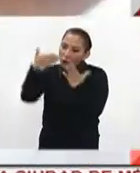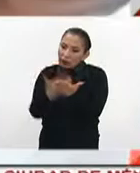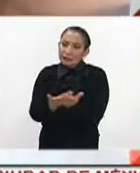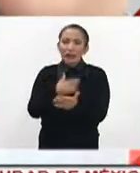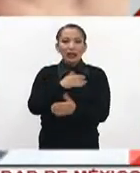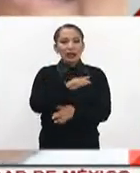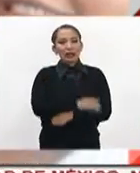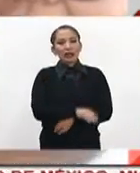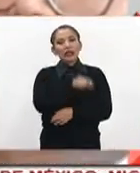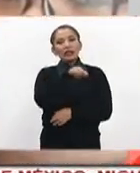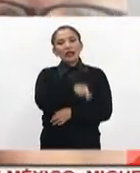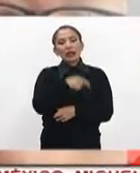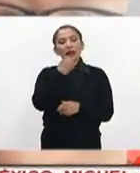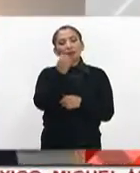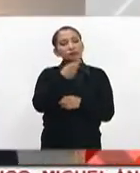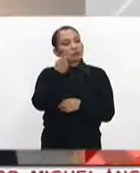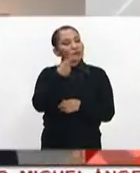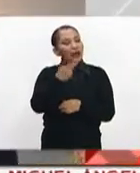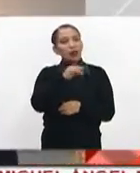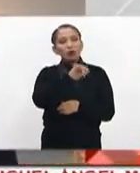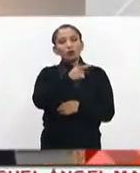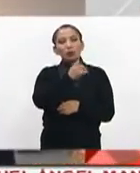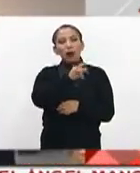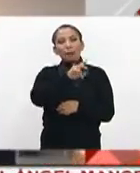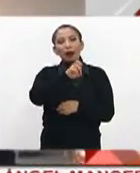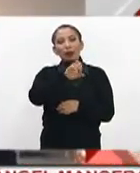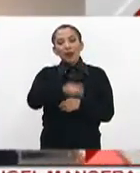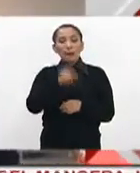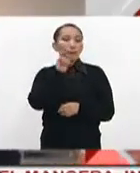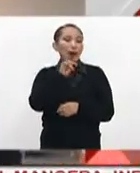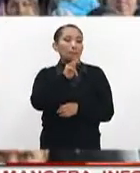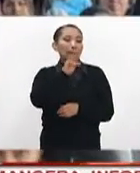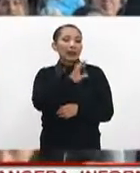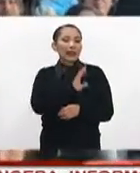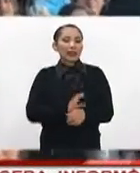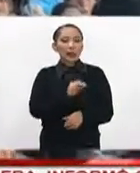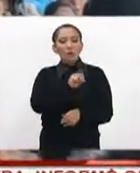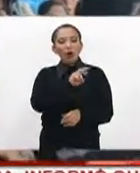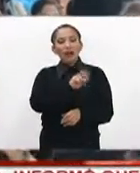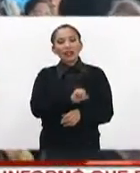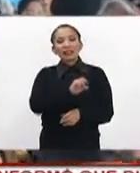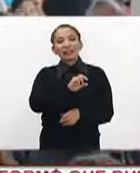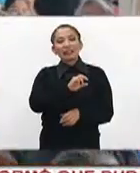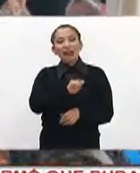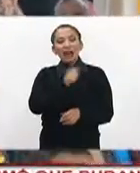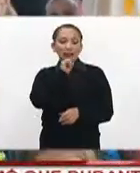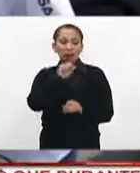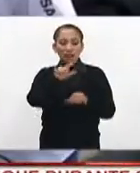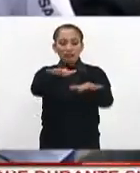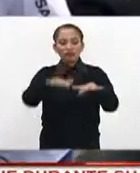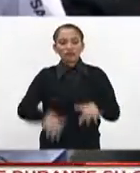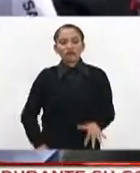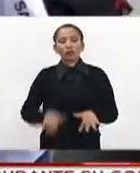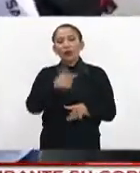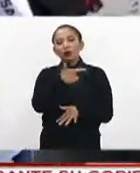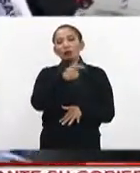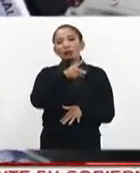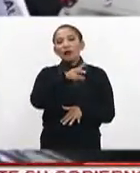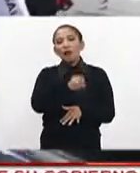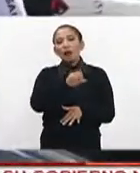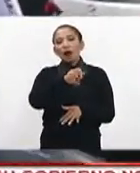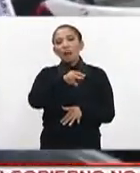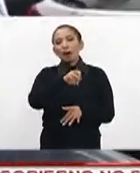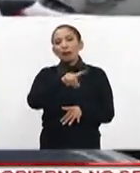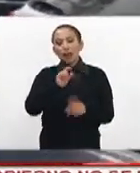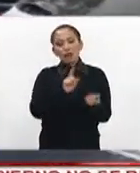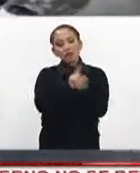y Agüet realizó un mitin en la Gustavo Amadero. La precandidata por Morena, Claudia Sheinbaum, realizó un acto público en la Gustavo Amadero y se reunió